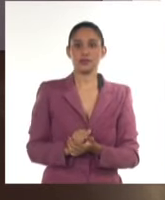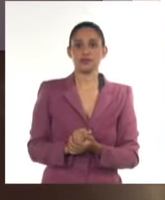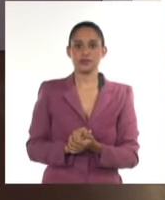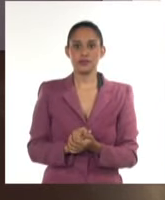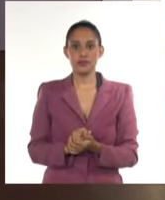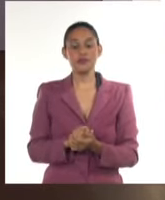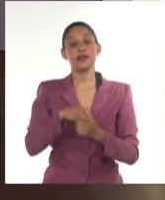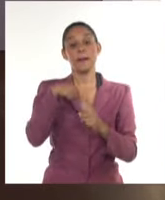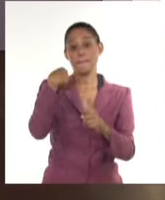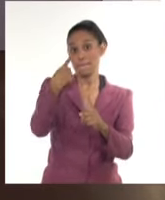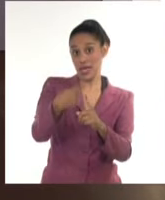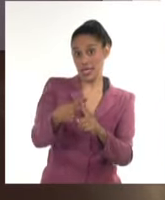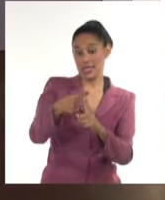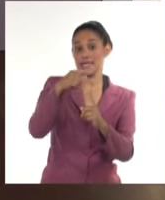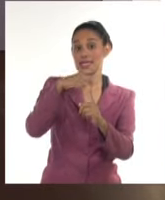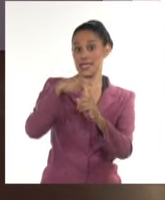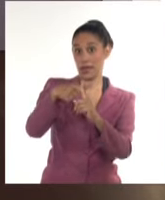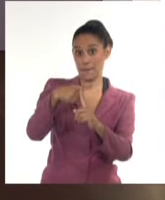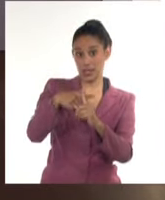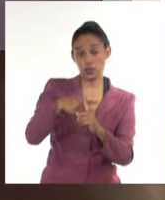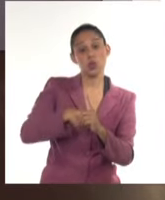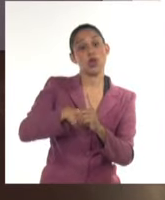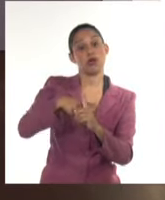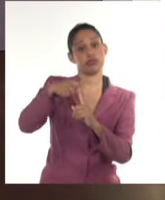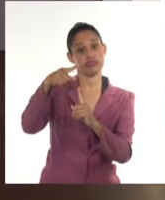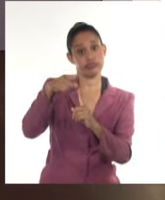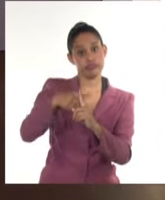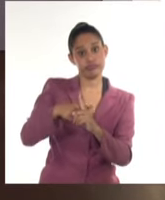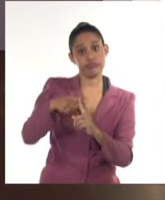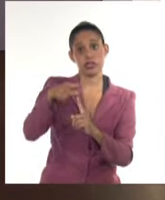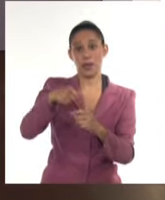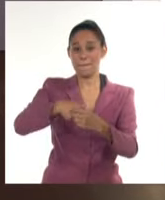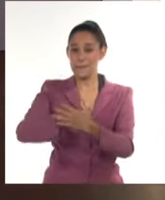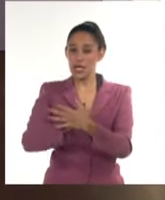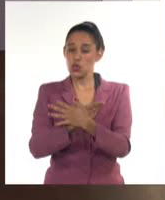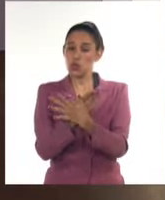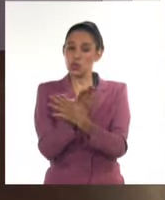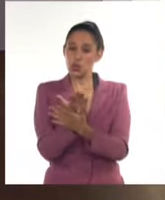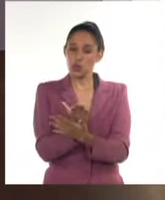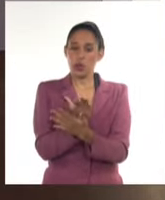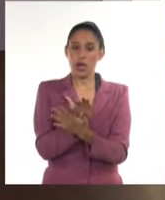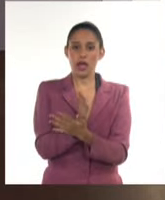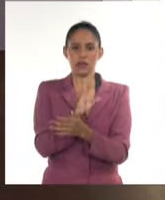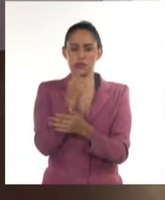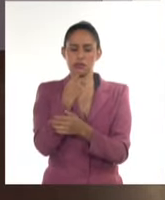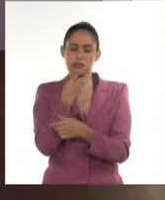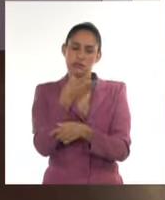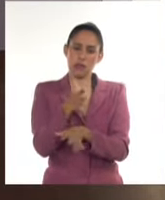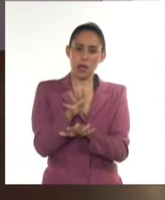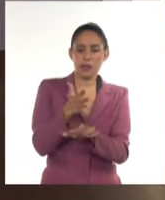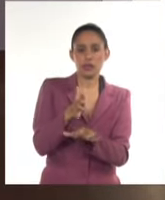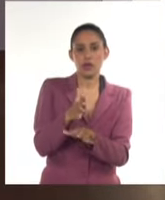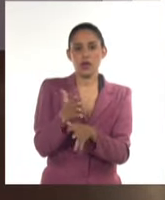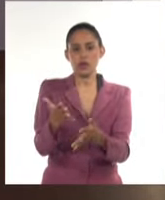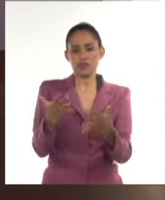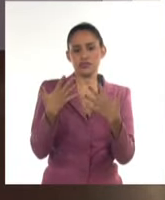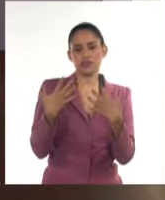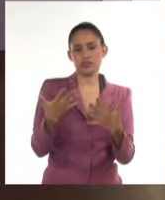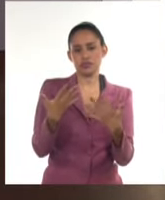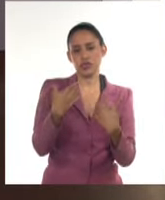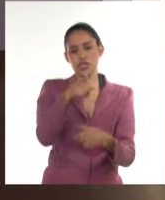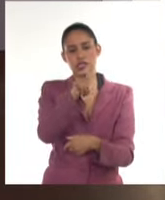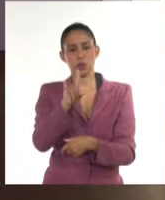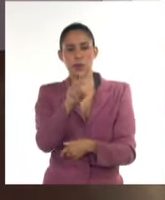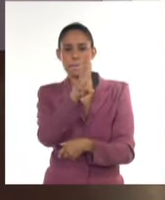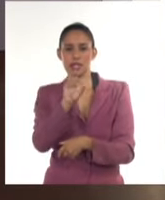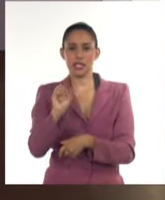temperaturas, eso sí, altas. Por la madrugada, bueno, ahí no se notará tanto. Un poco fresca, 19, 20 grados,